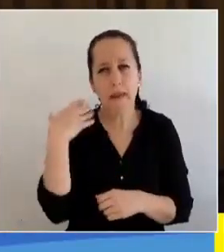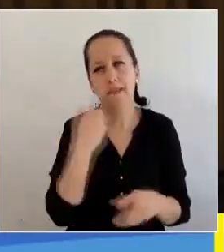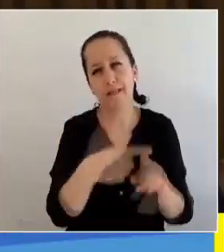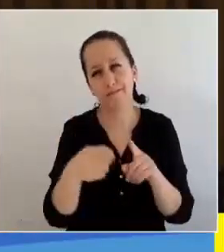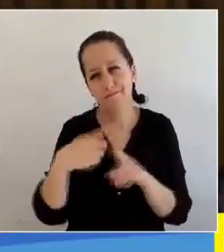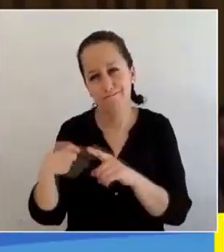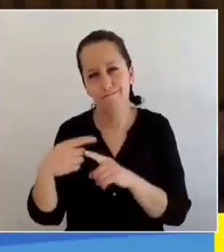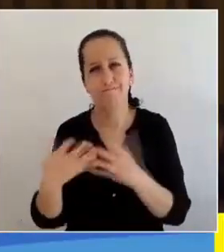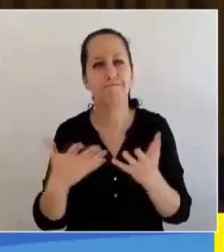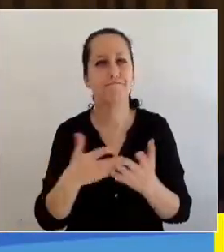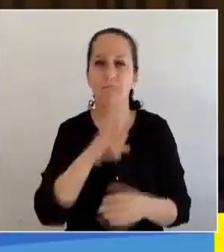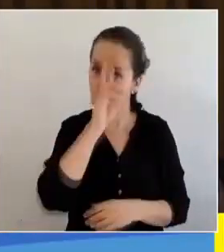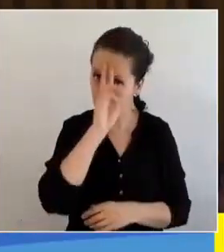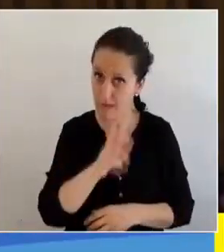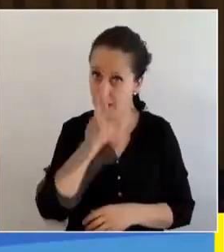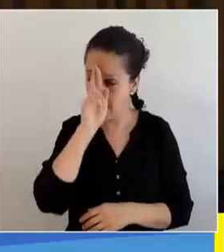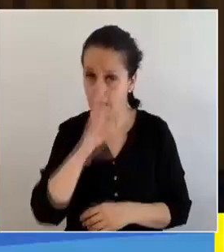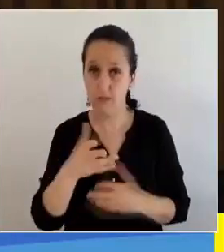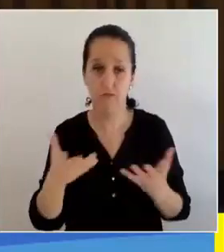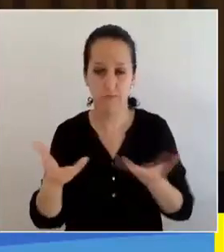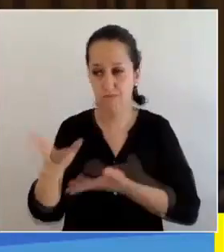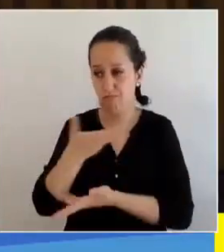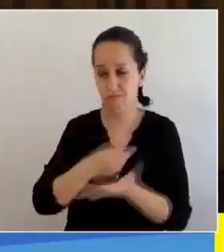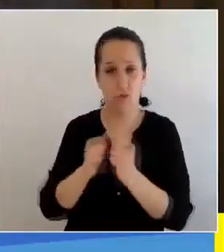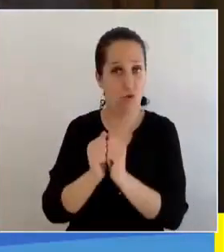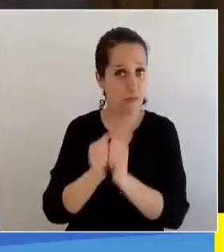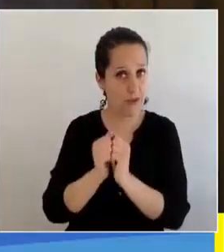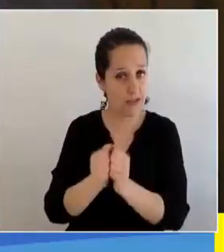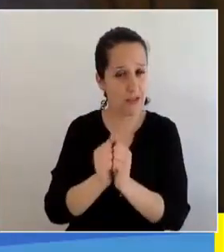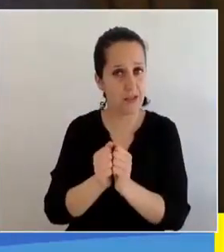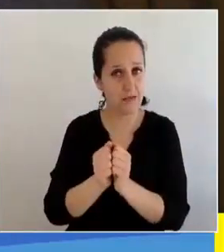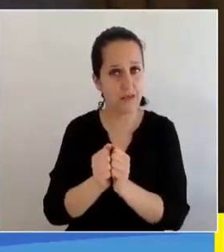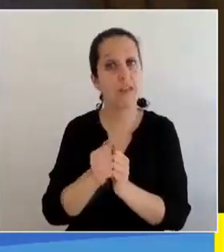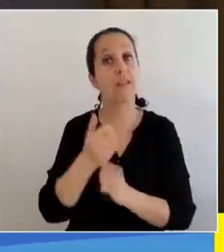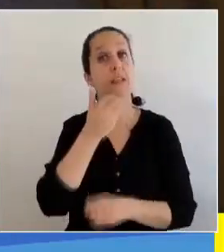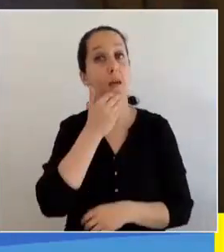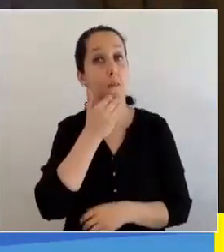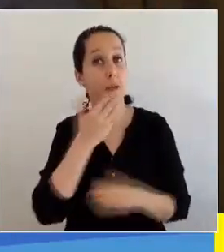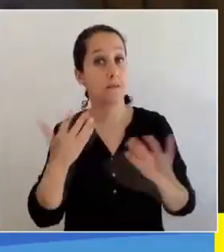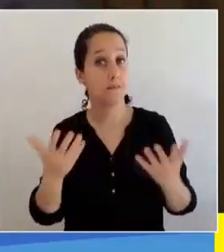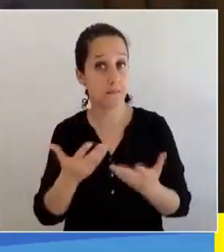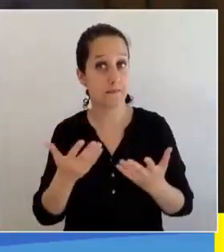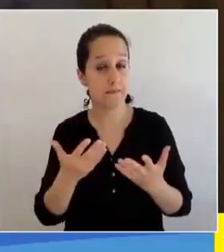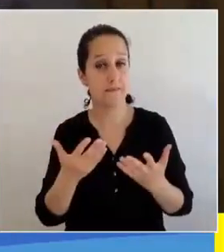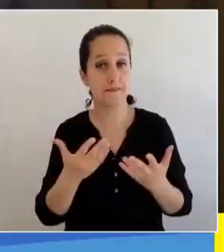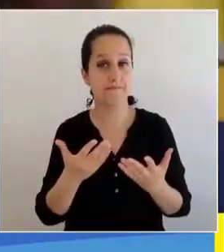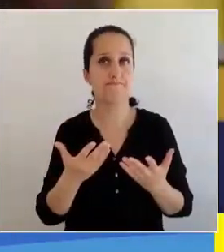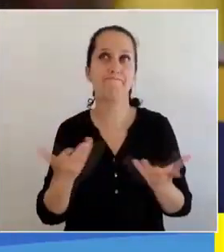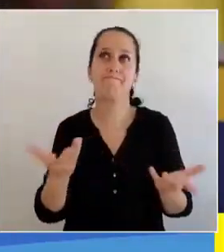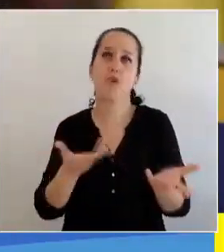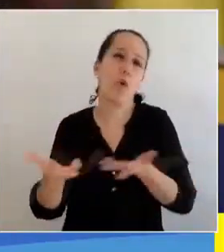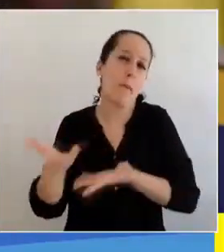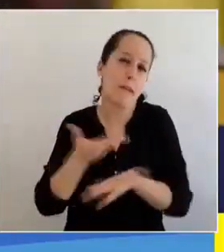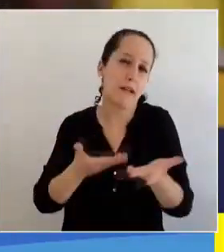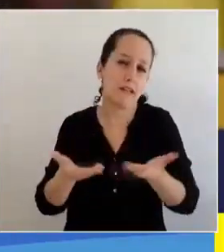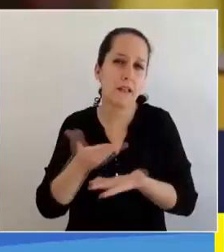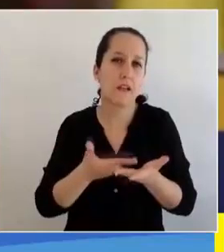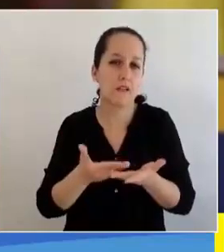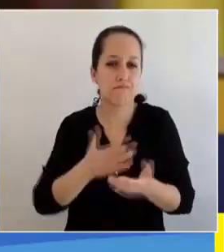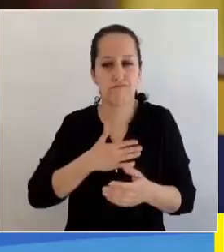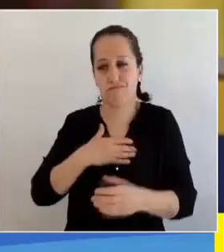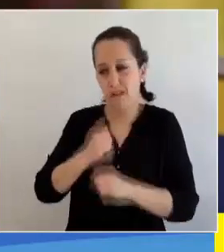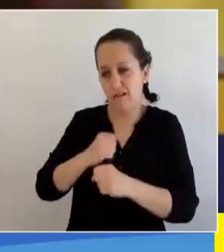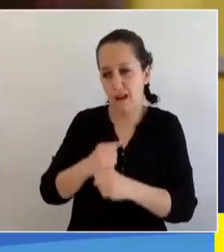muchas cosas, el respeto entre compañeros, pero por sobre todo a compartir